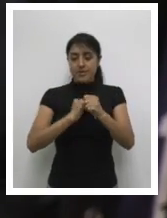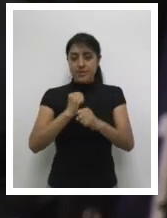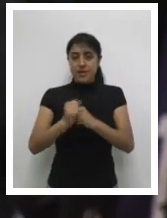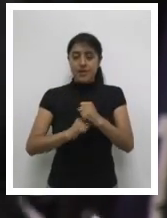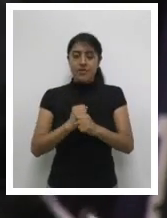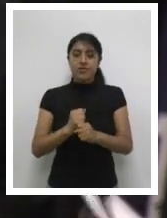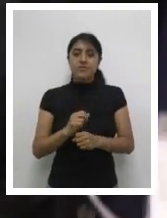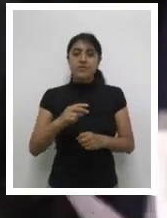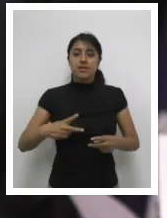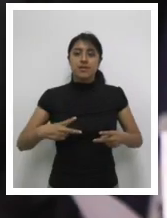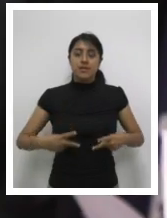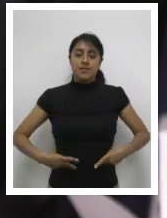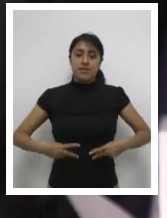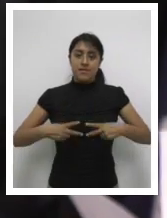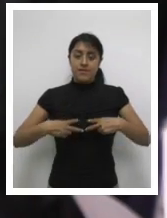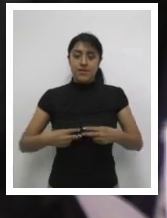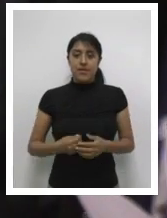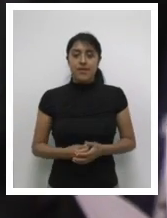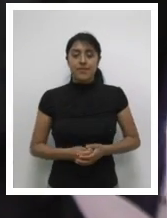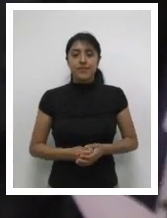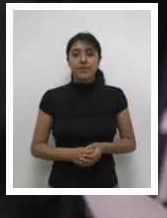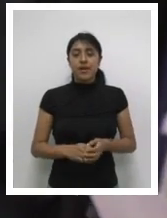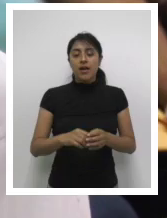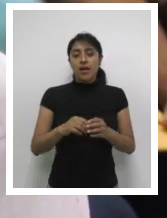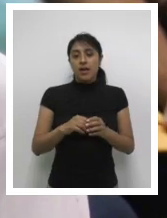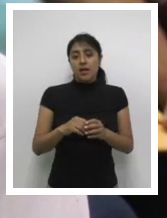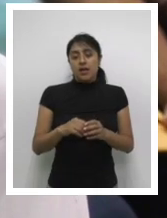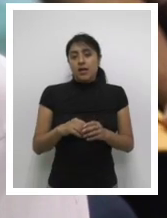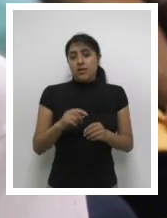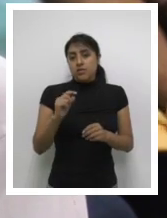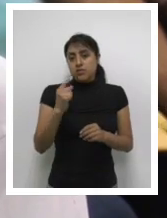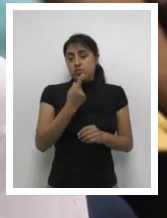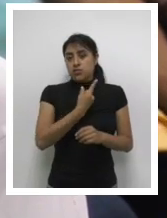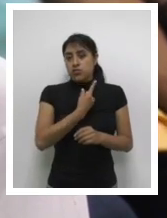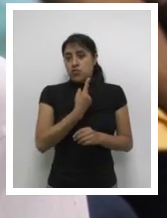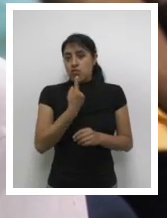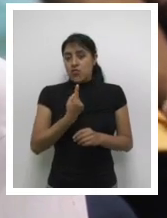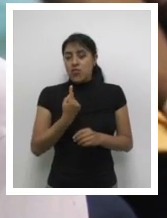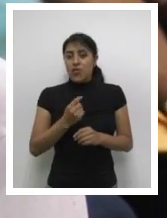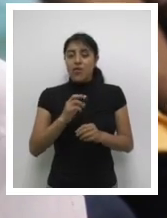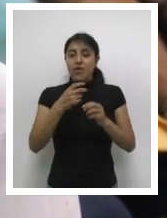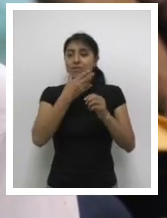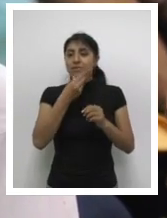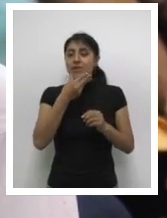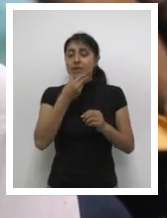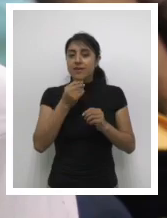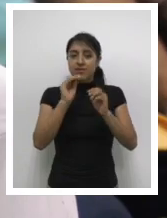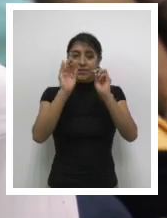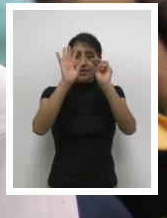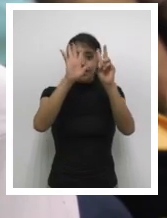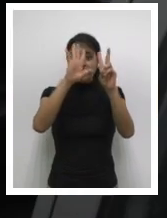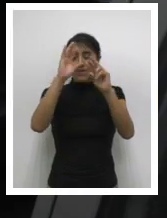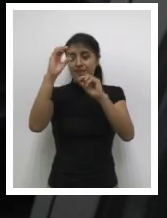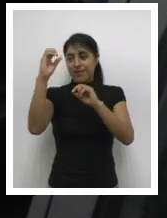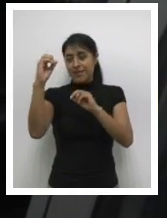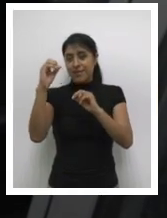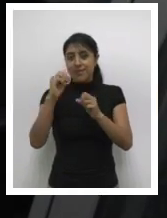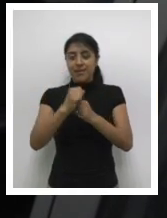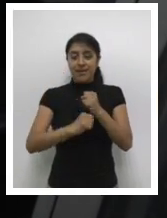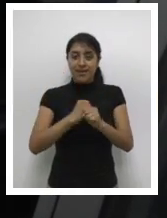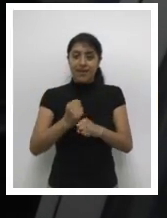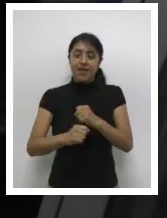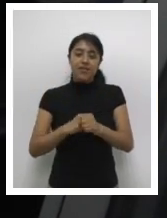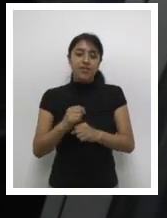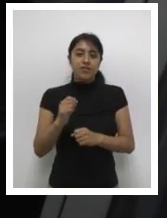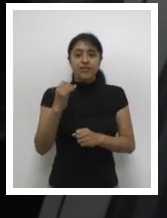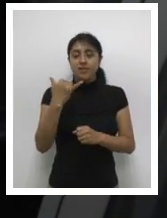70 años, pues en este caso tiene vigencia indefinida y no es necesario su renovación. Portar un DPI vencido es